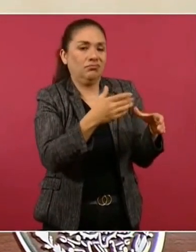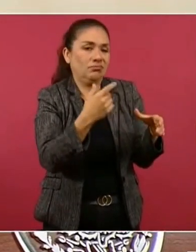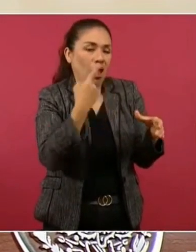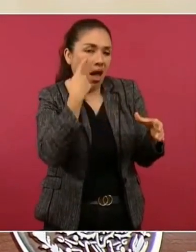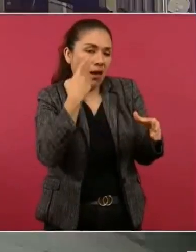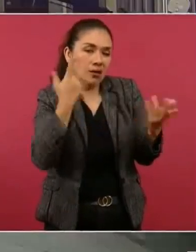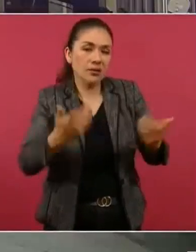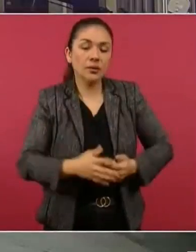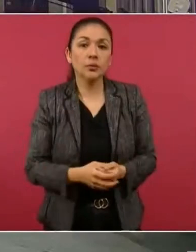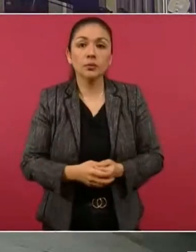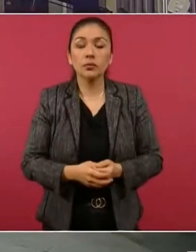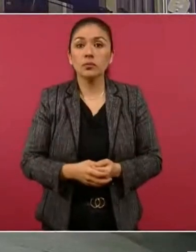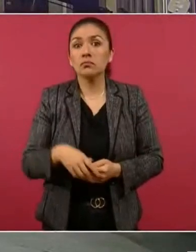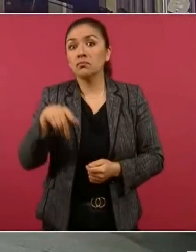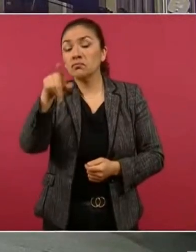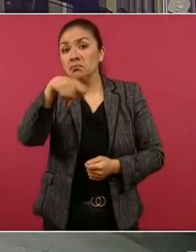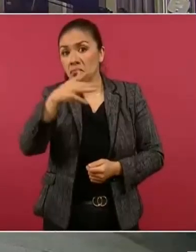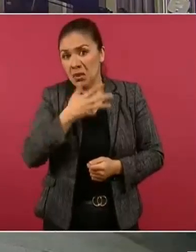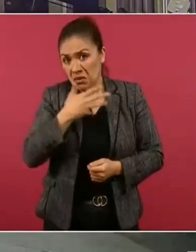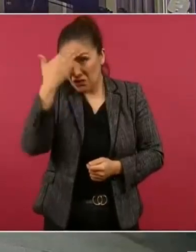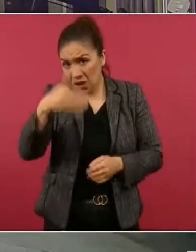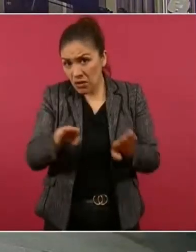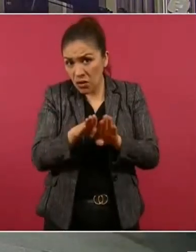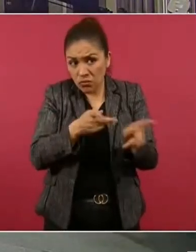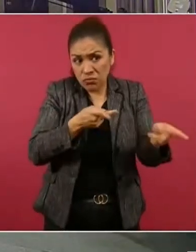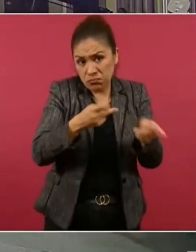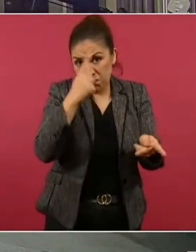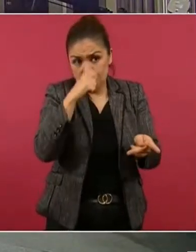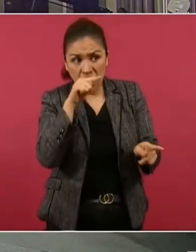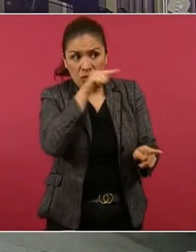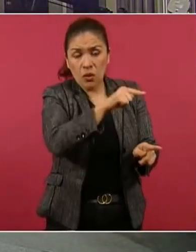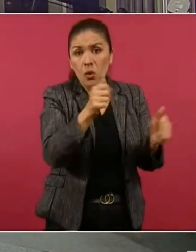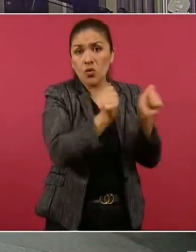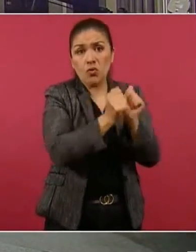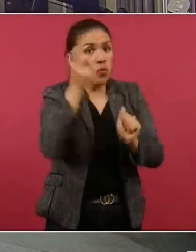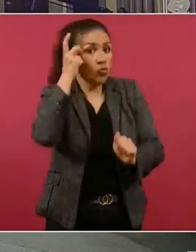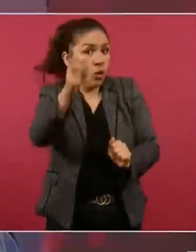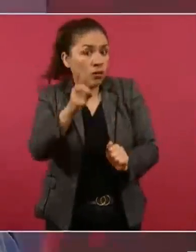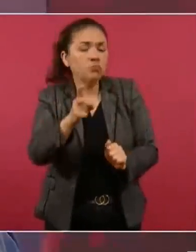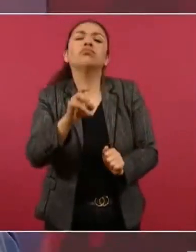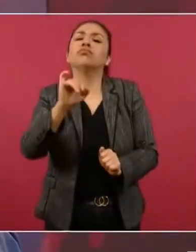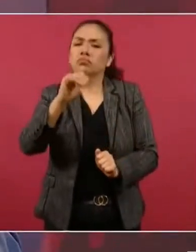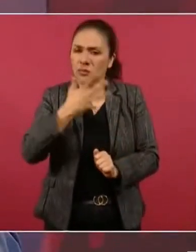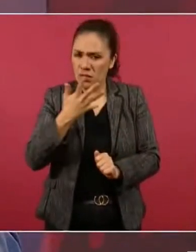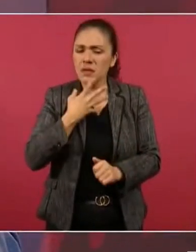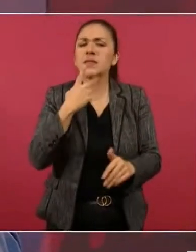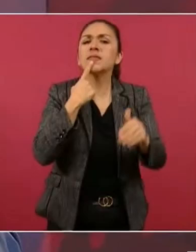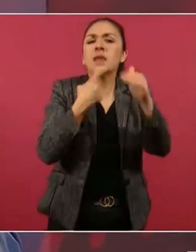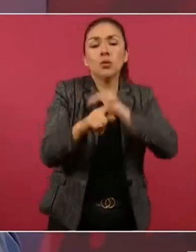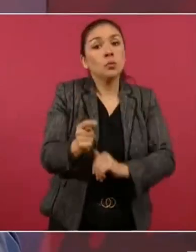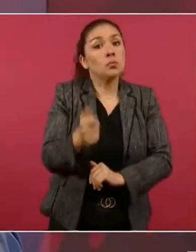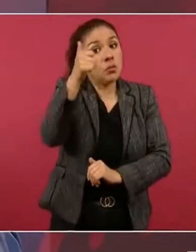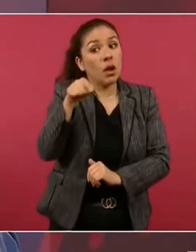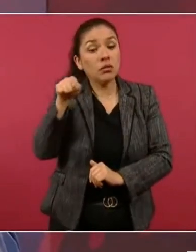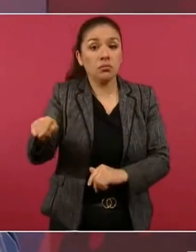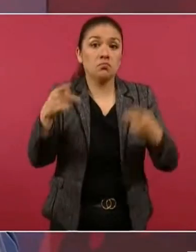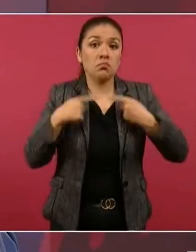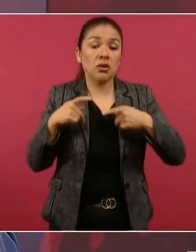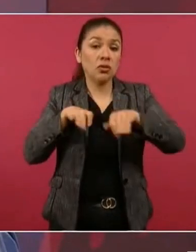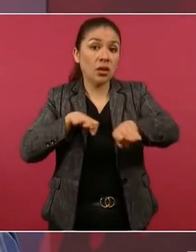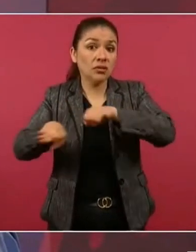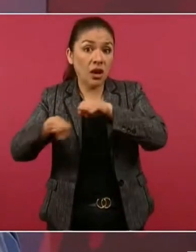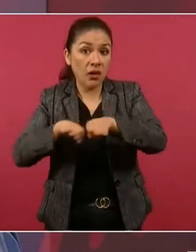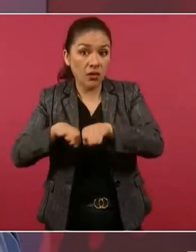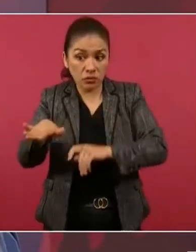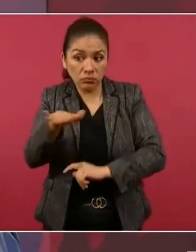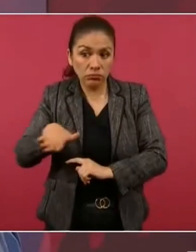¿Se hará algo ahí con los dueños? Se está presentando una denuncia. Primero, los trabajadores, de acuerdo a estos